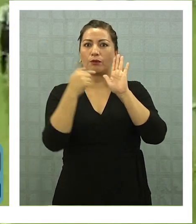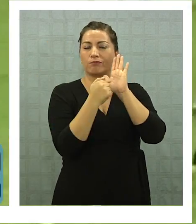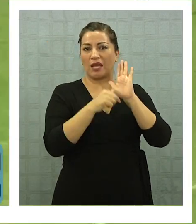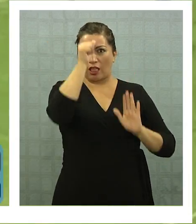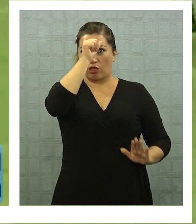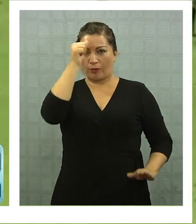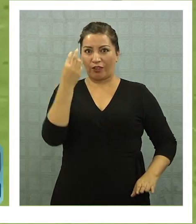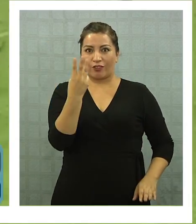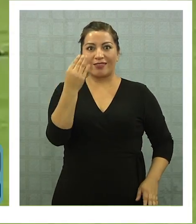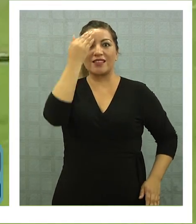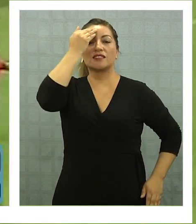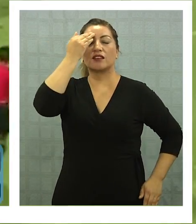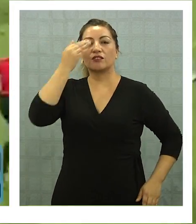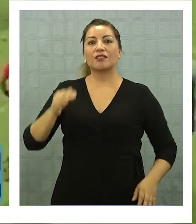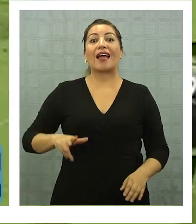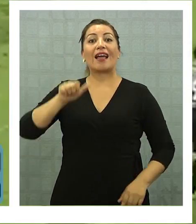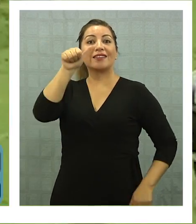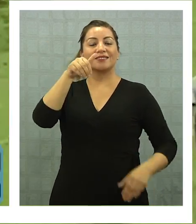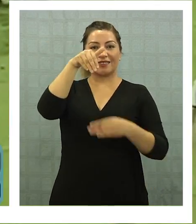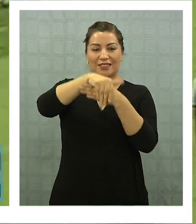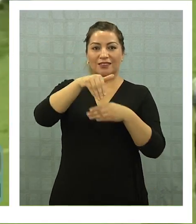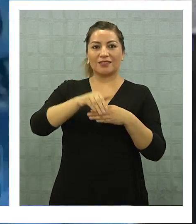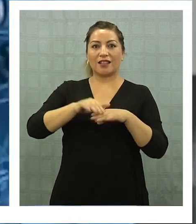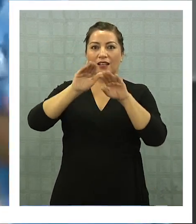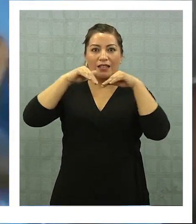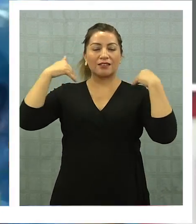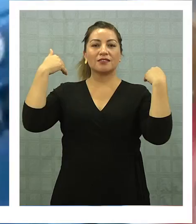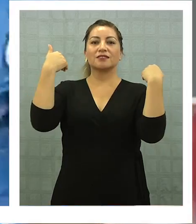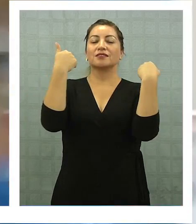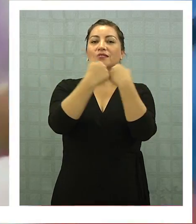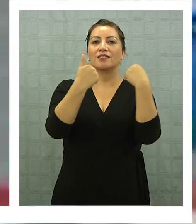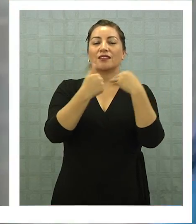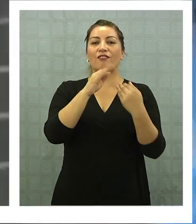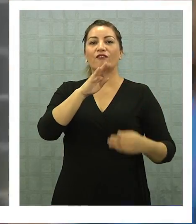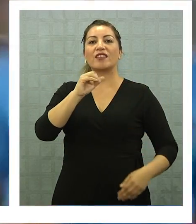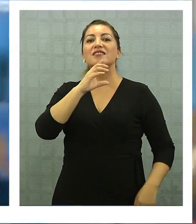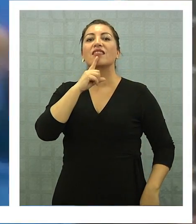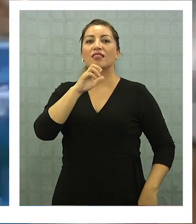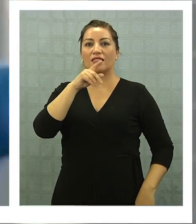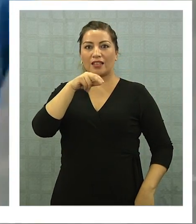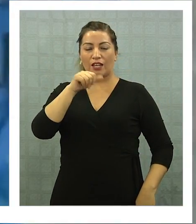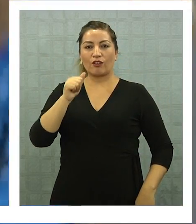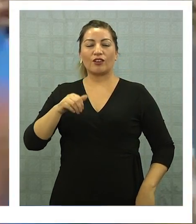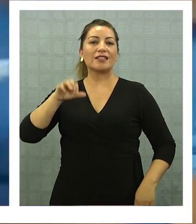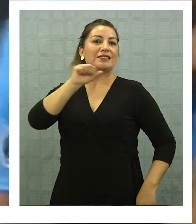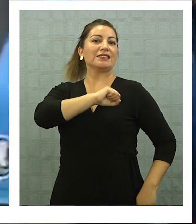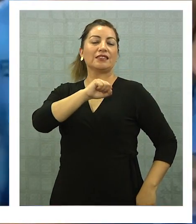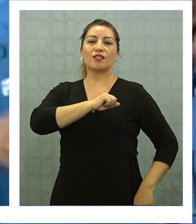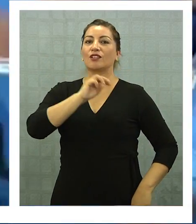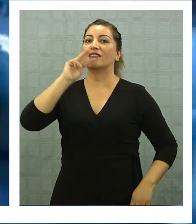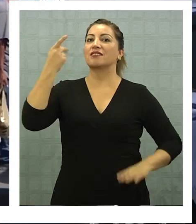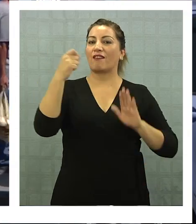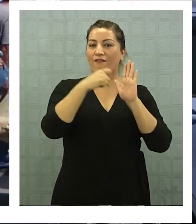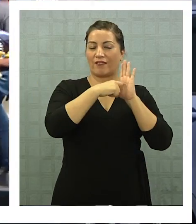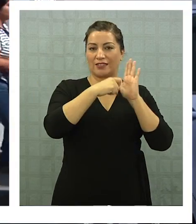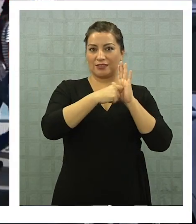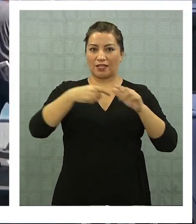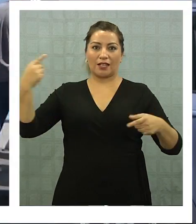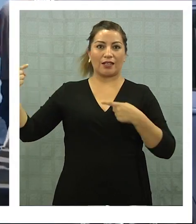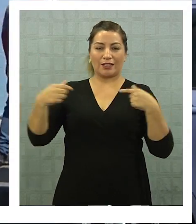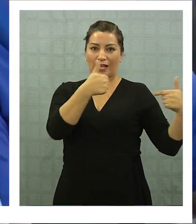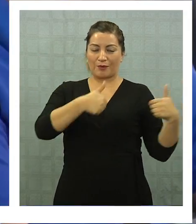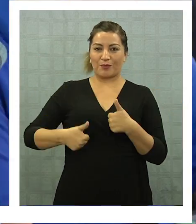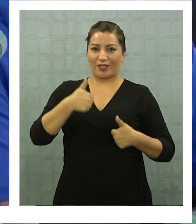el domingo 13, a las 18 horas en el Estadio Bicentenario de la Florida, por la tercera fecha del campeonato de